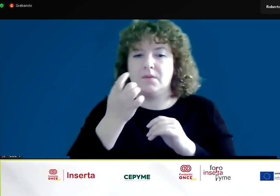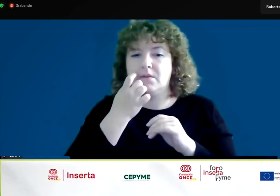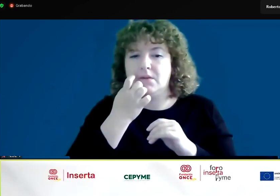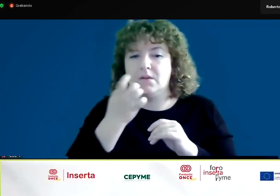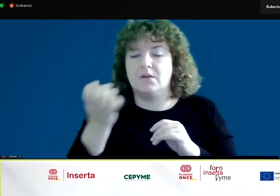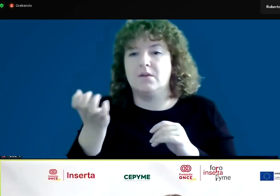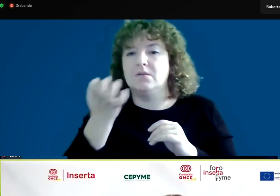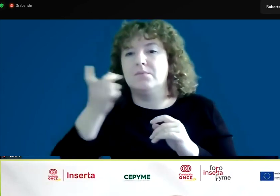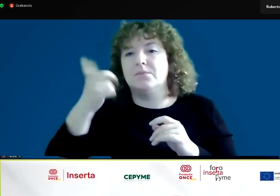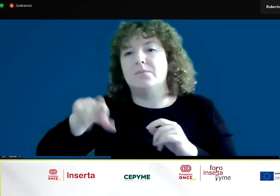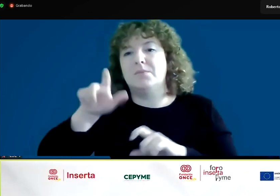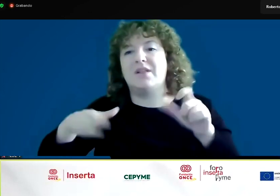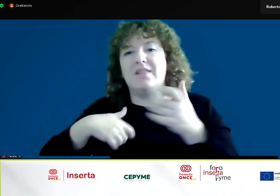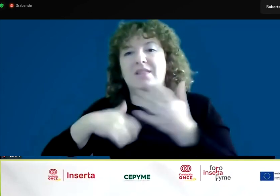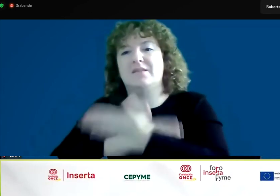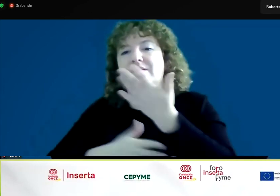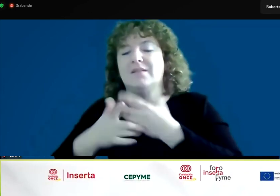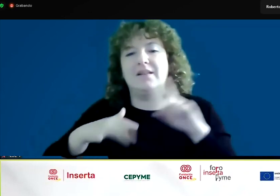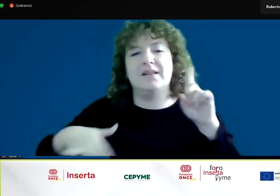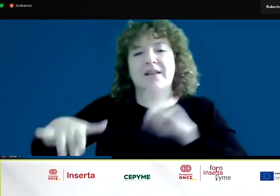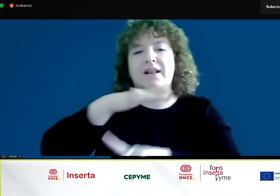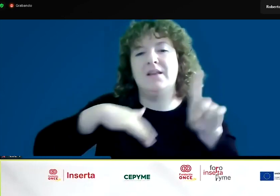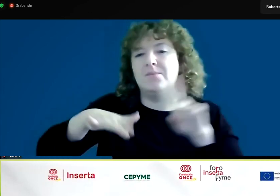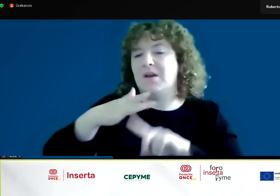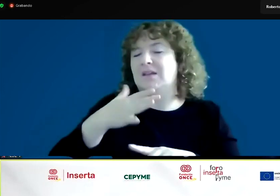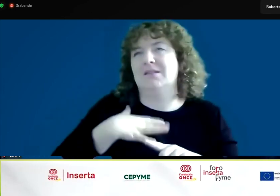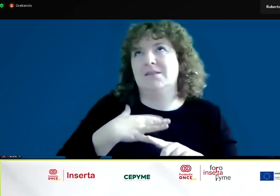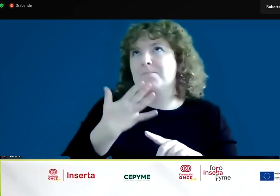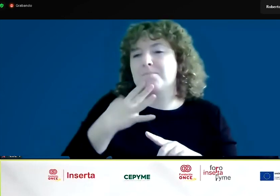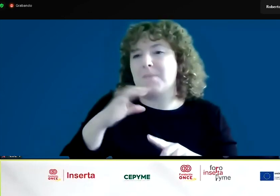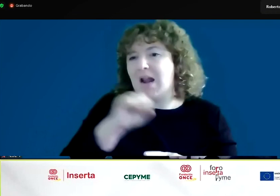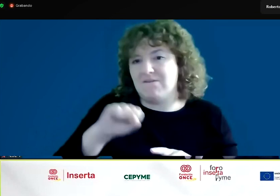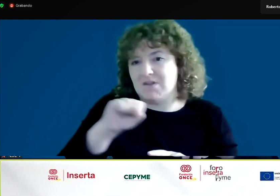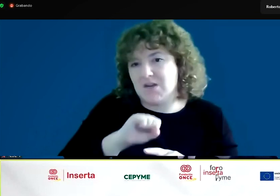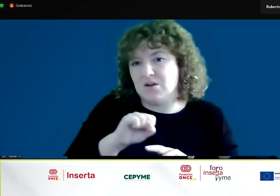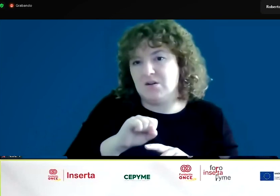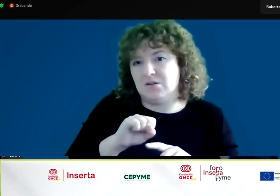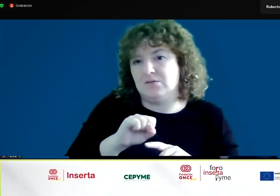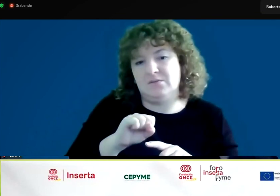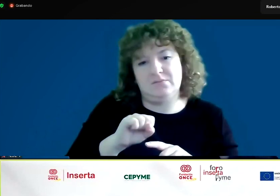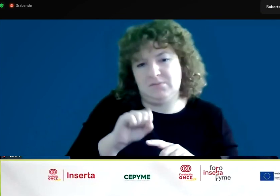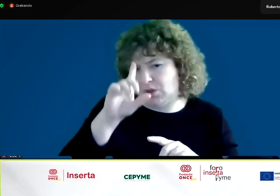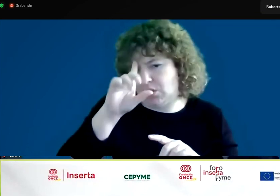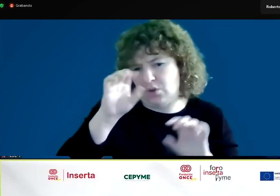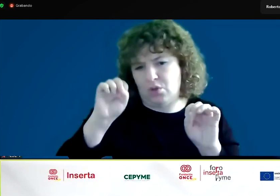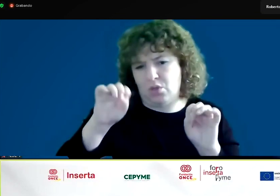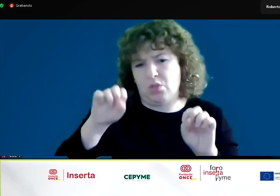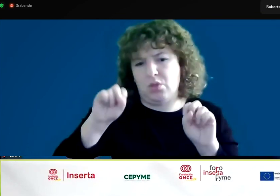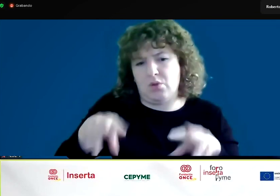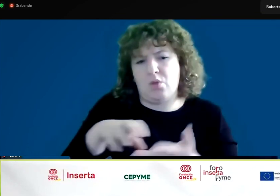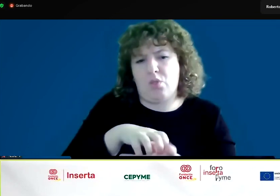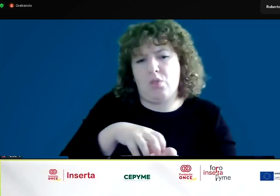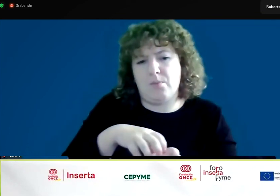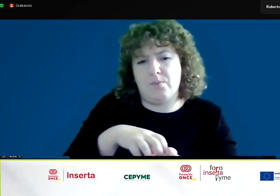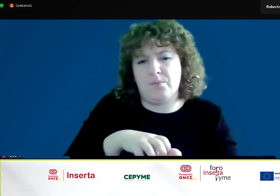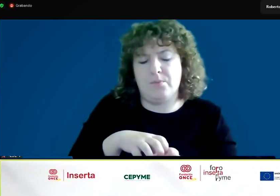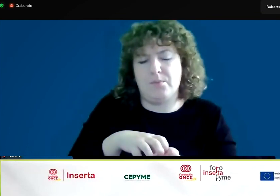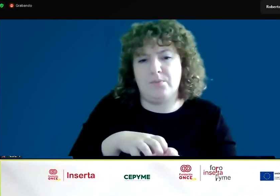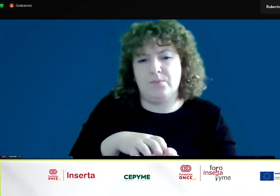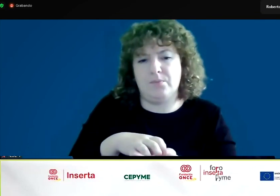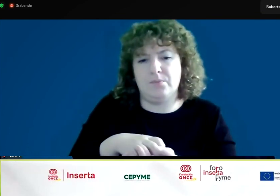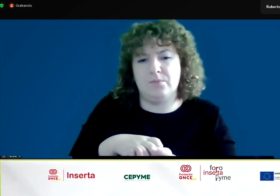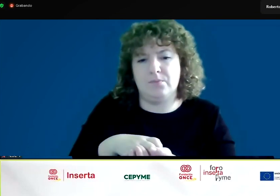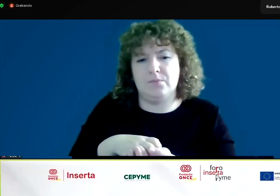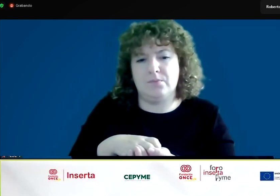discapacidad, yo creo que el clima que se genera es mágico y sin duda es una de las cosas que hace que el compromiso de,